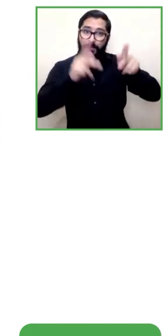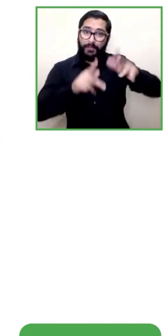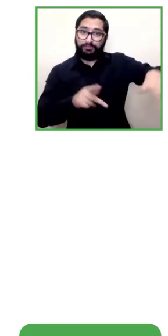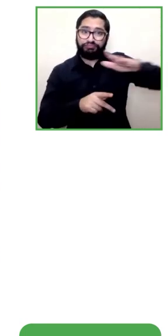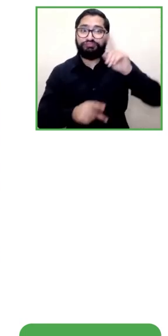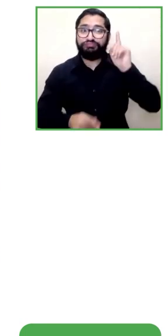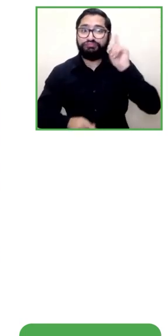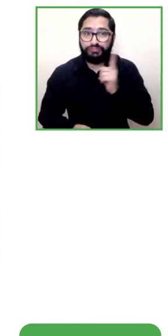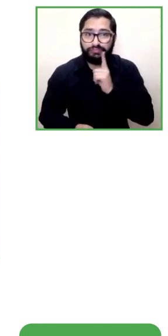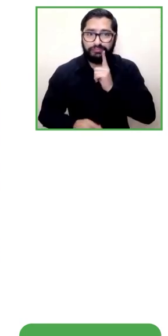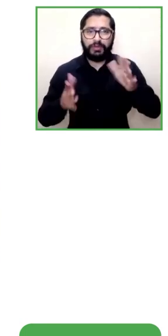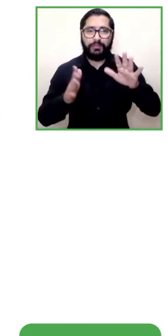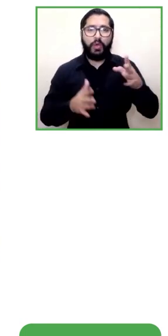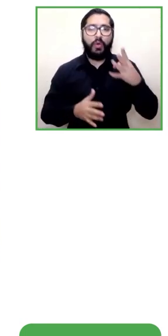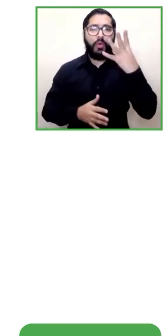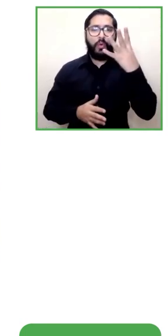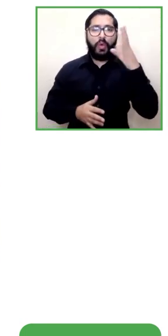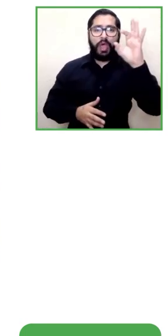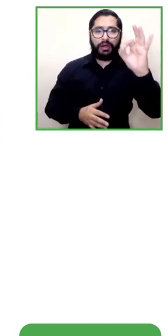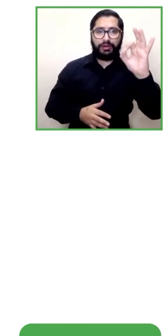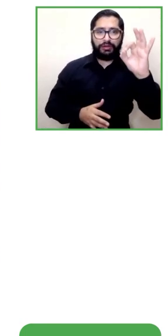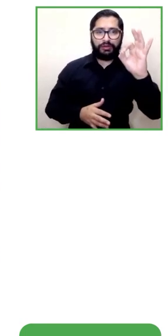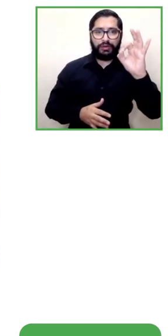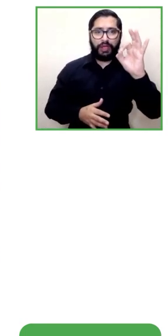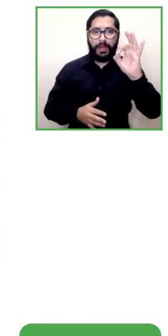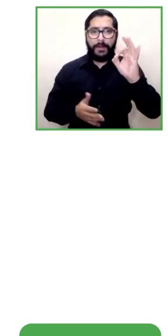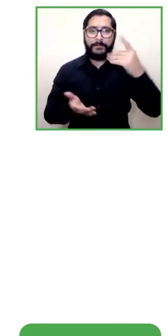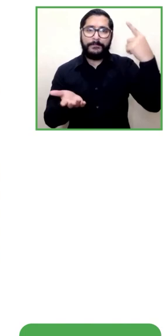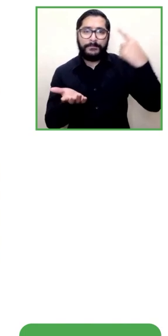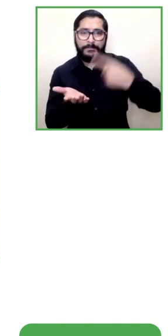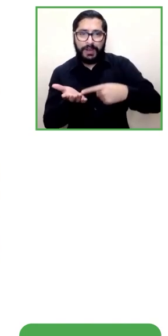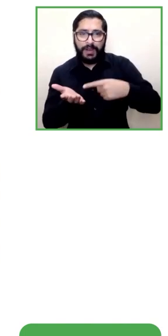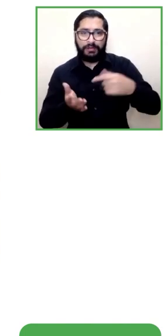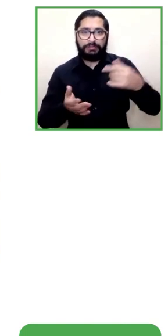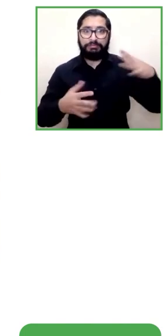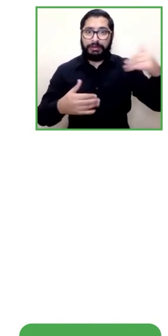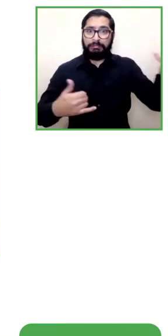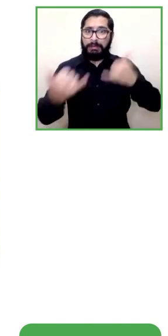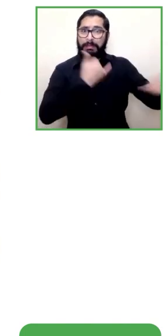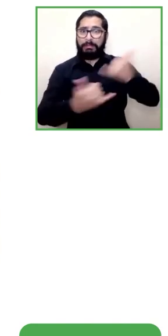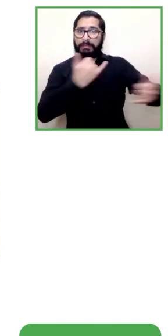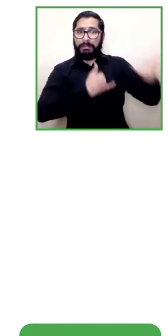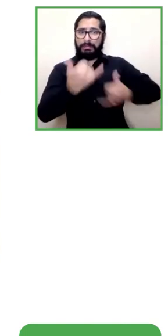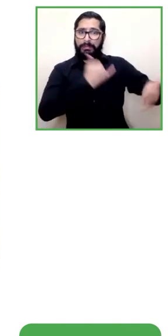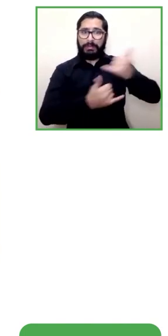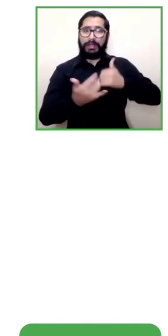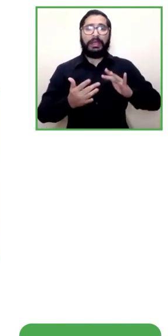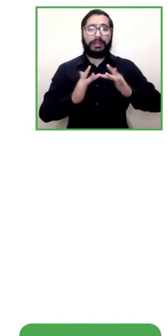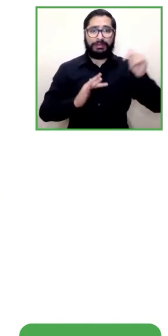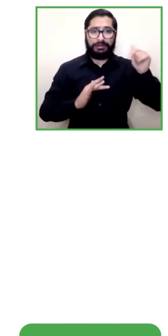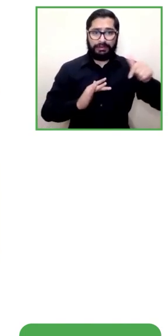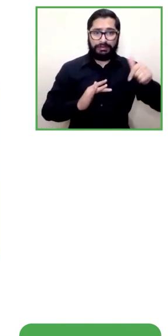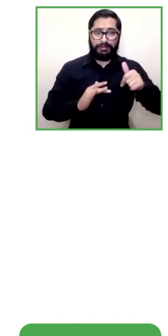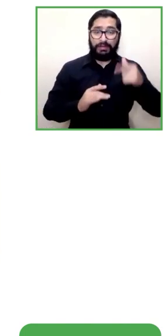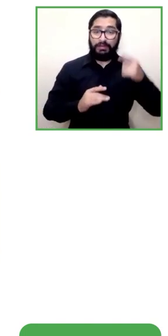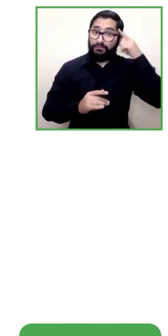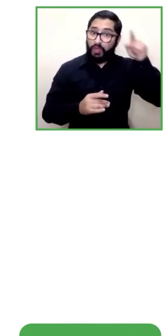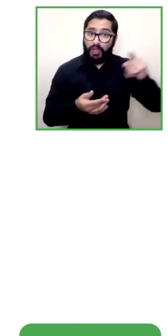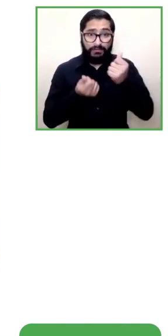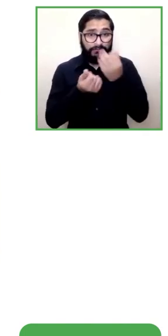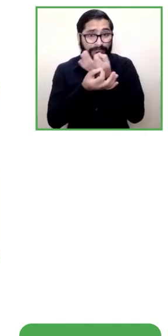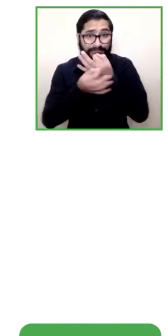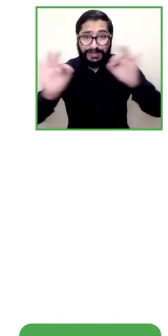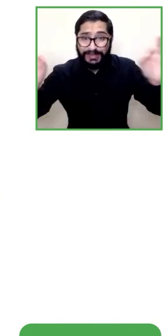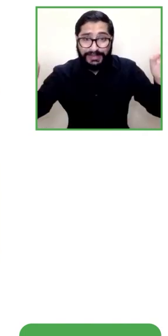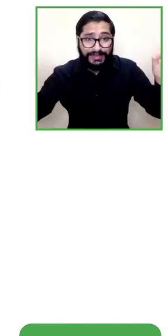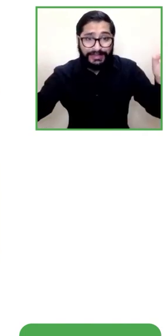500 servicios de interpretación virtuales esto es totalmente gratuito a nivel nacional las personas sordas que viven en